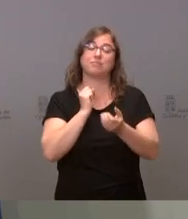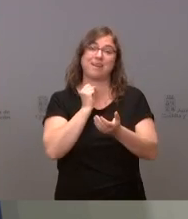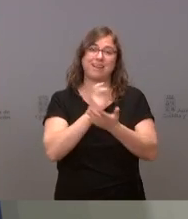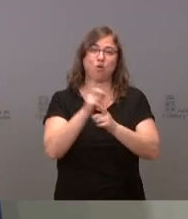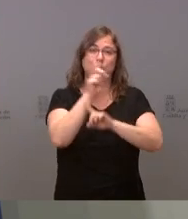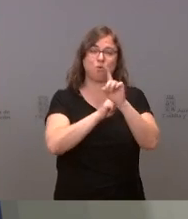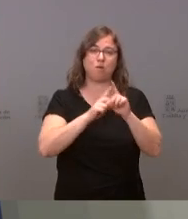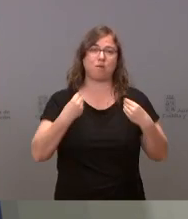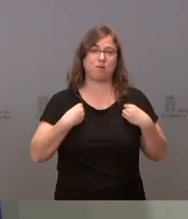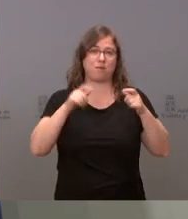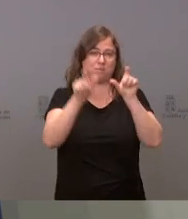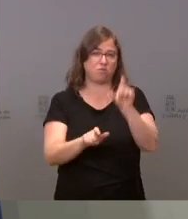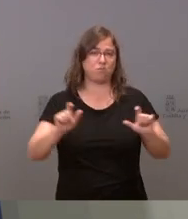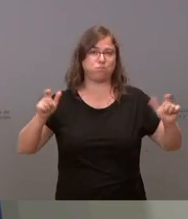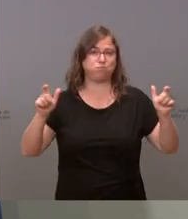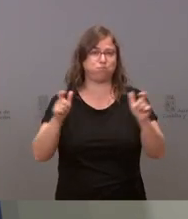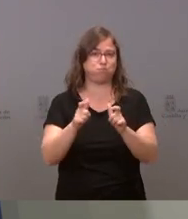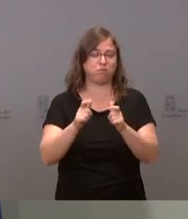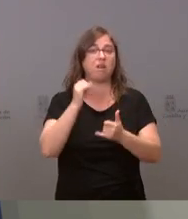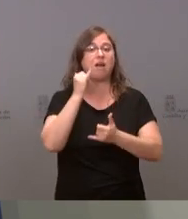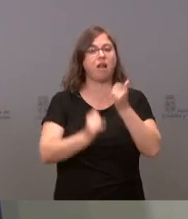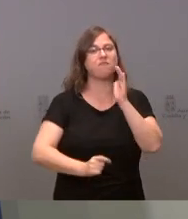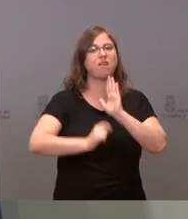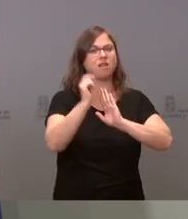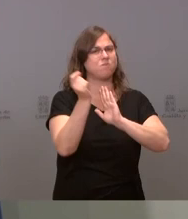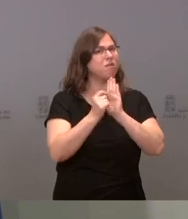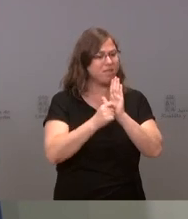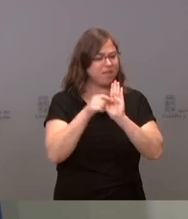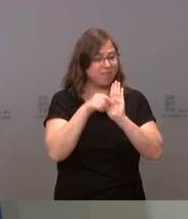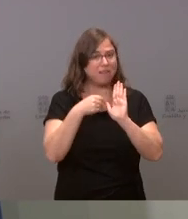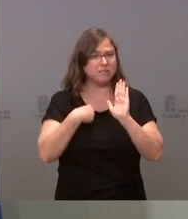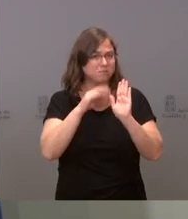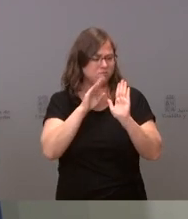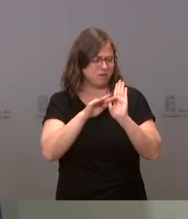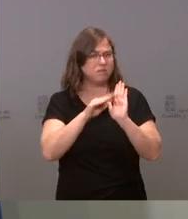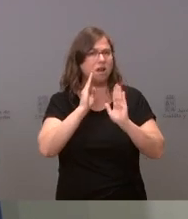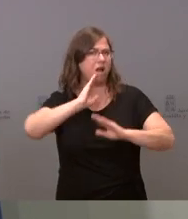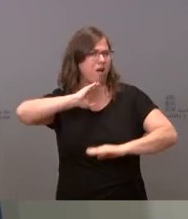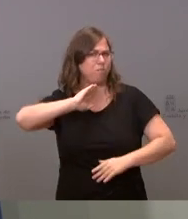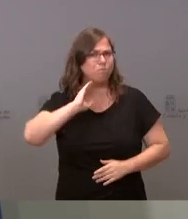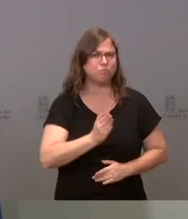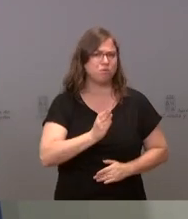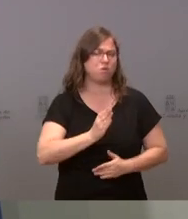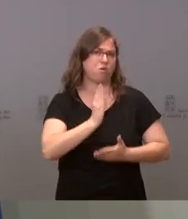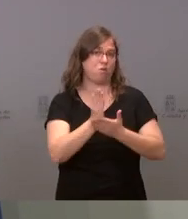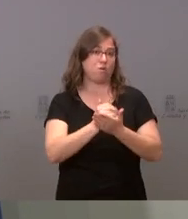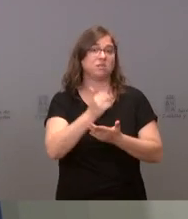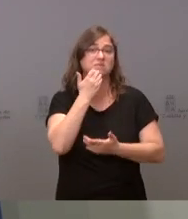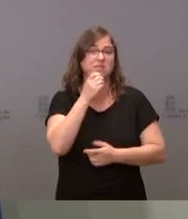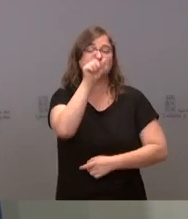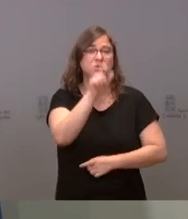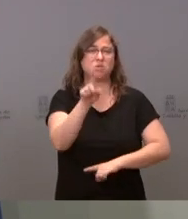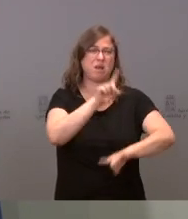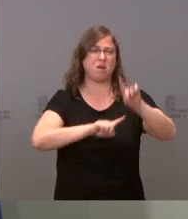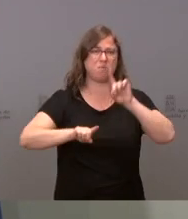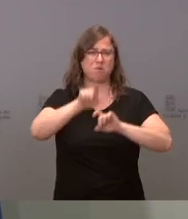y se toman estas medidas que perjudican claramente a las comunidades con mayor reto demográfico. Si lo mejor que